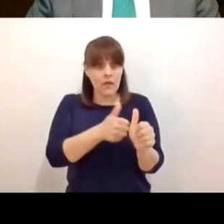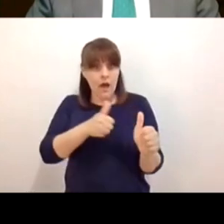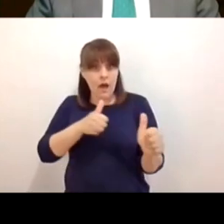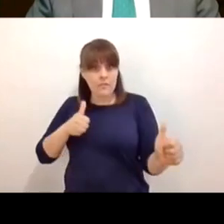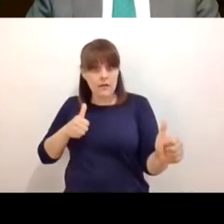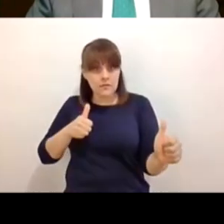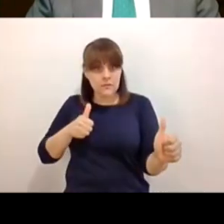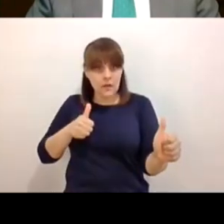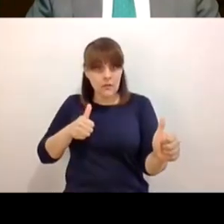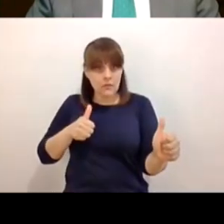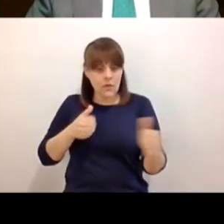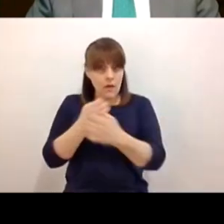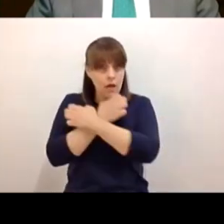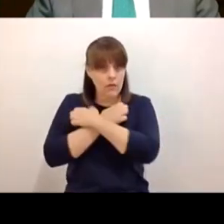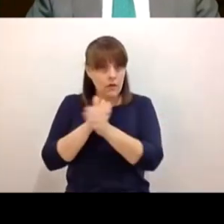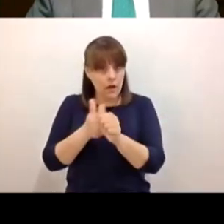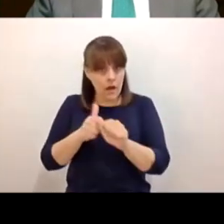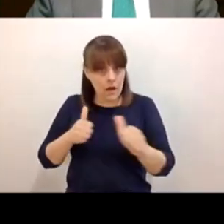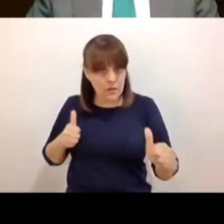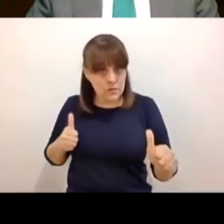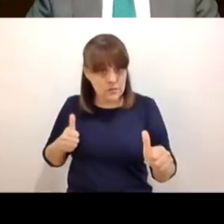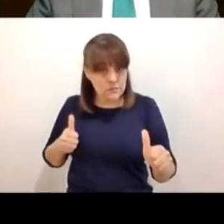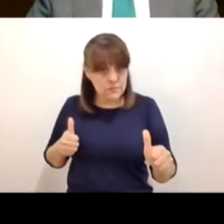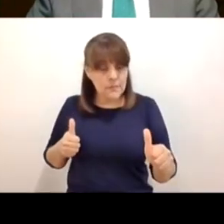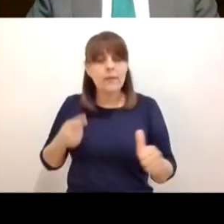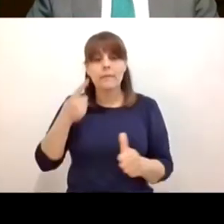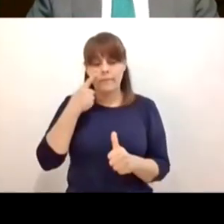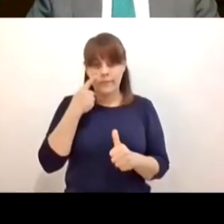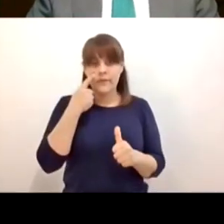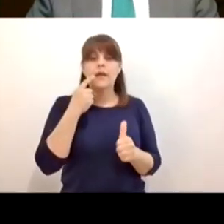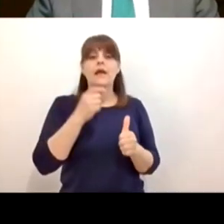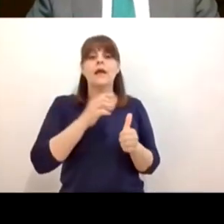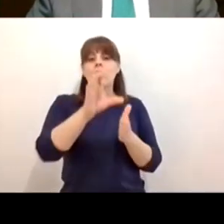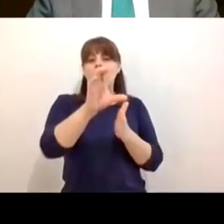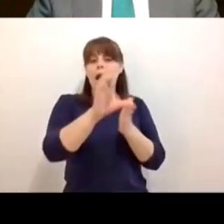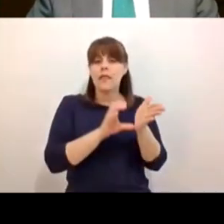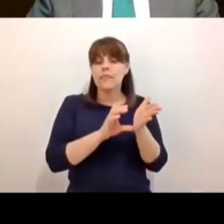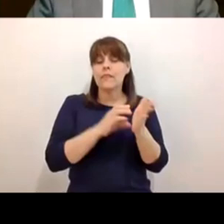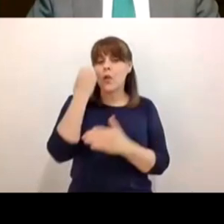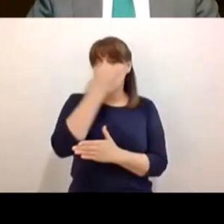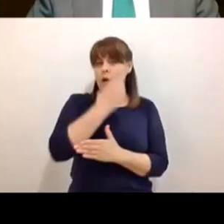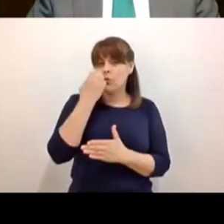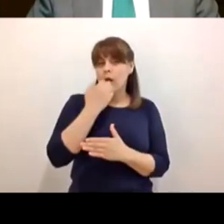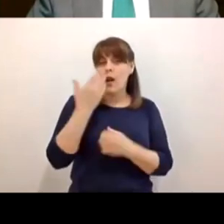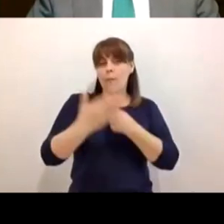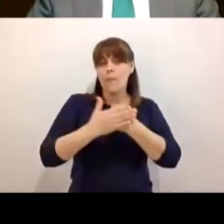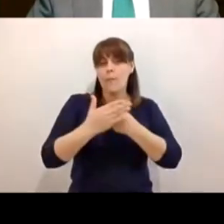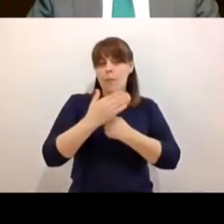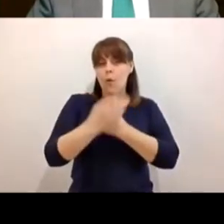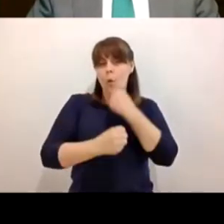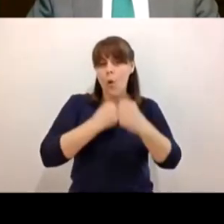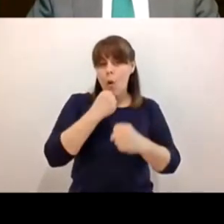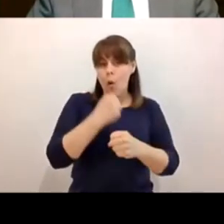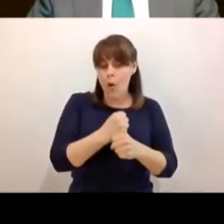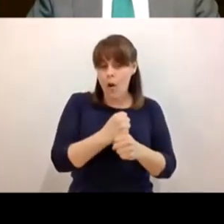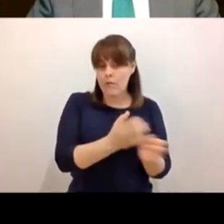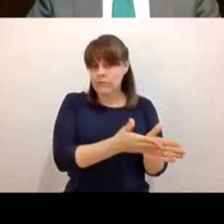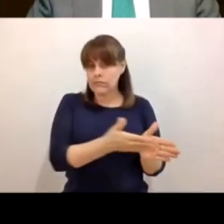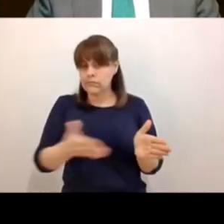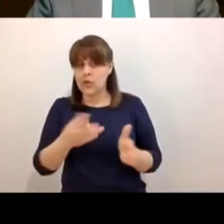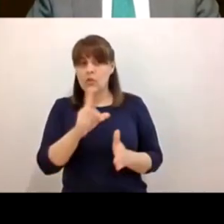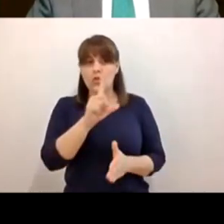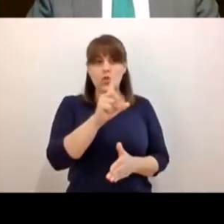educativos el calendario escolar que estamos diseñando para el ciclo 2020-2021